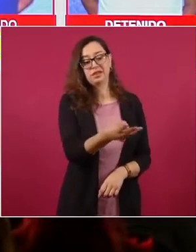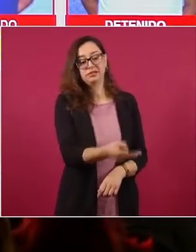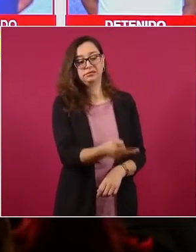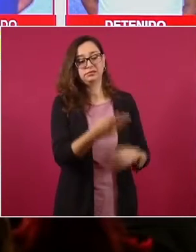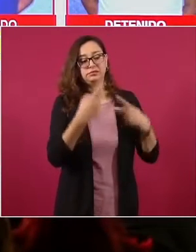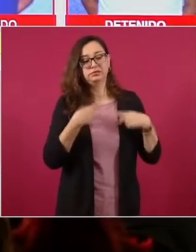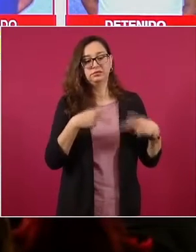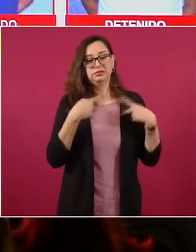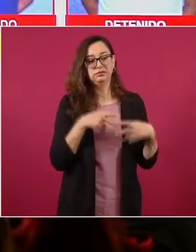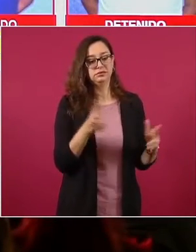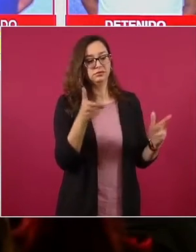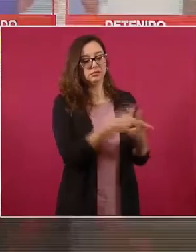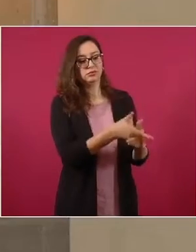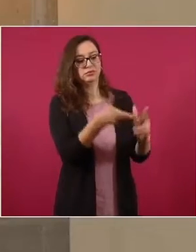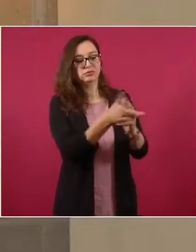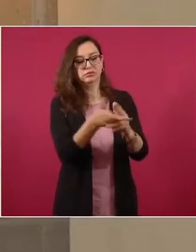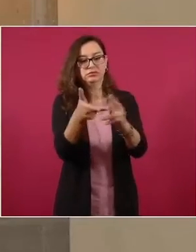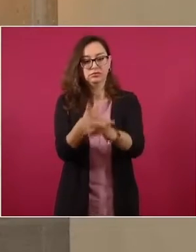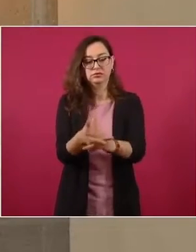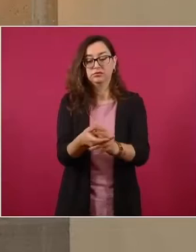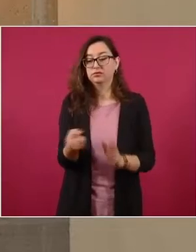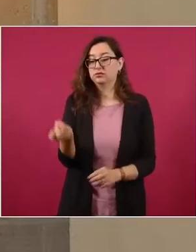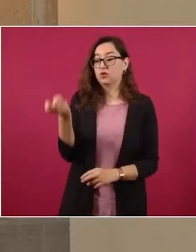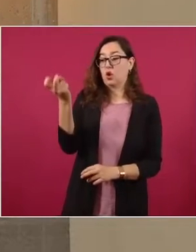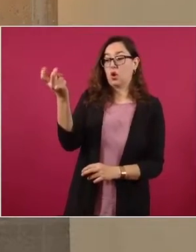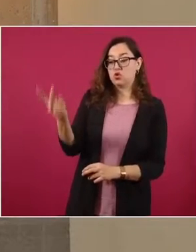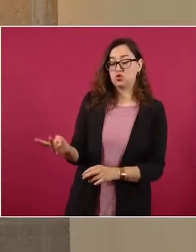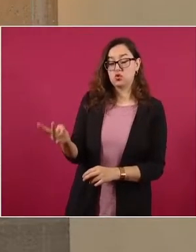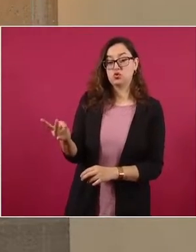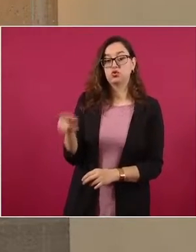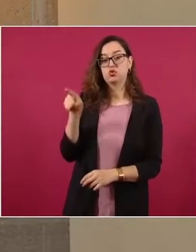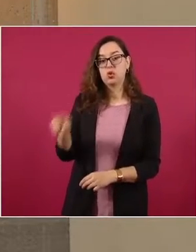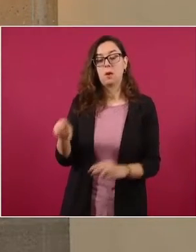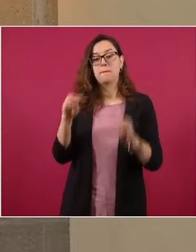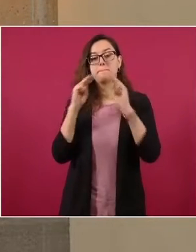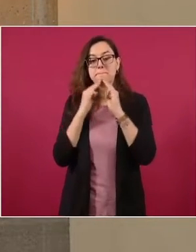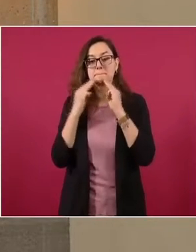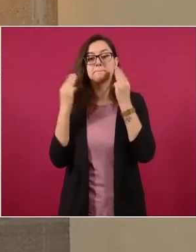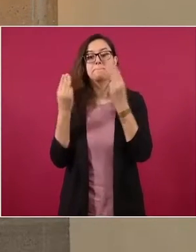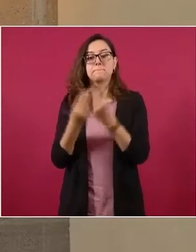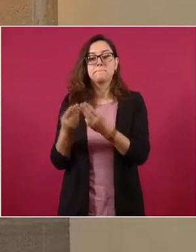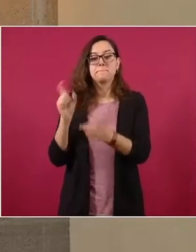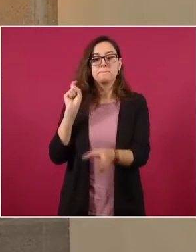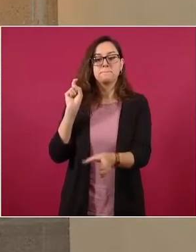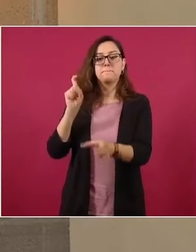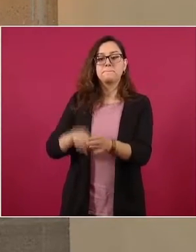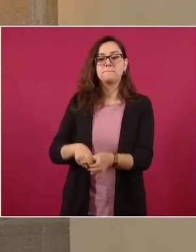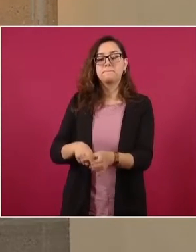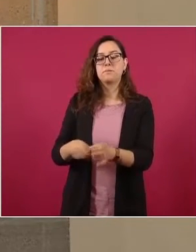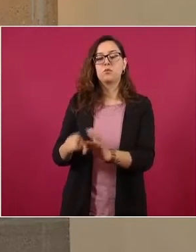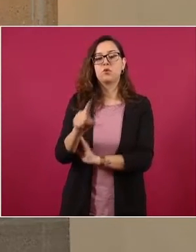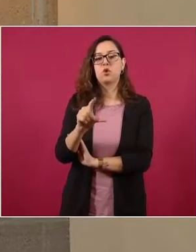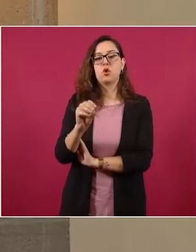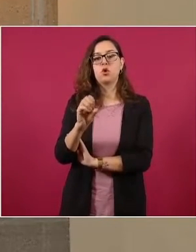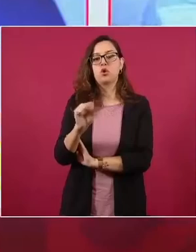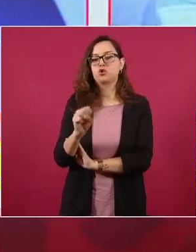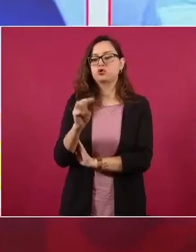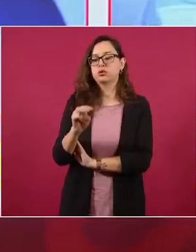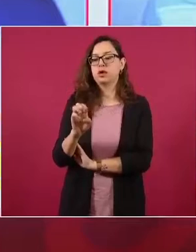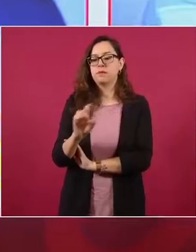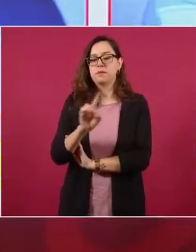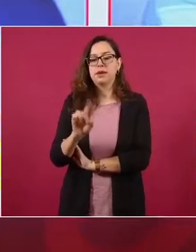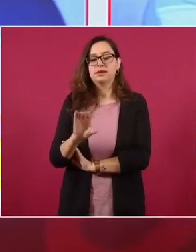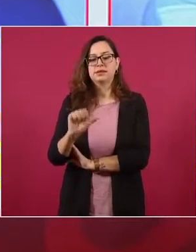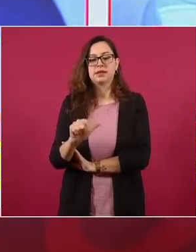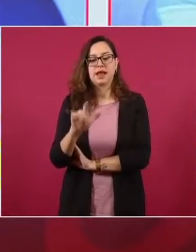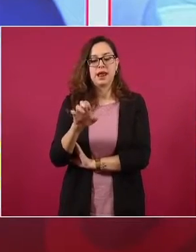Colima, Colima. Estos dos sujetos pertenecen al grupo criminal conocido como Los Mezcales, que es uno de los